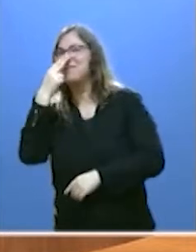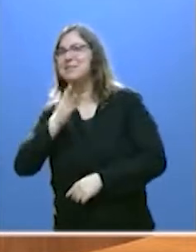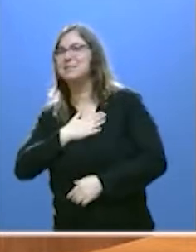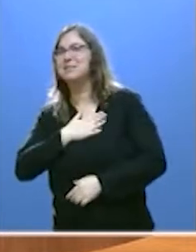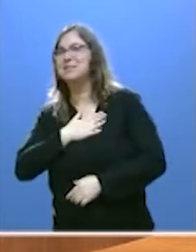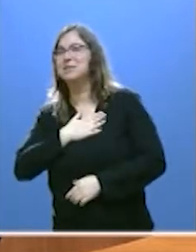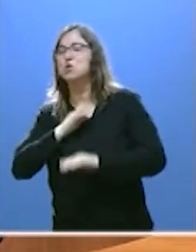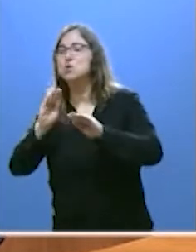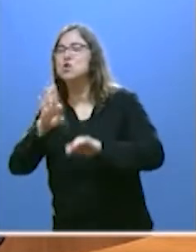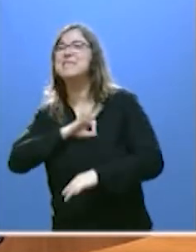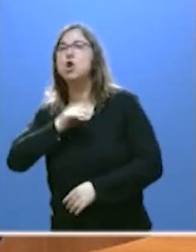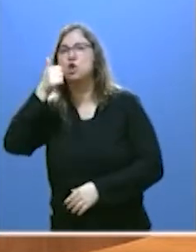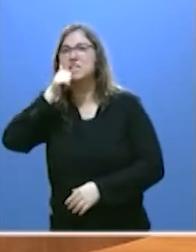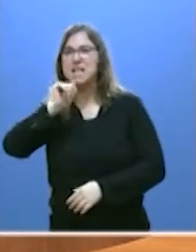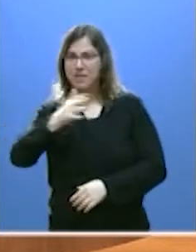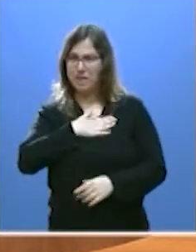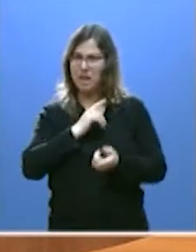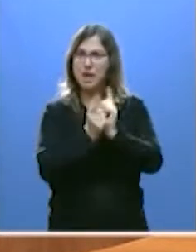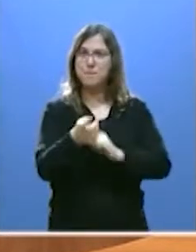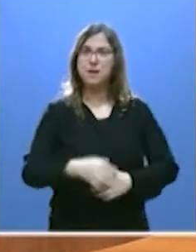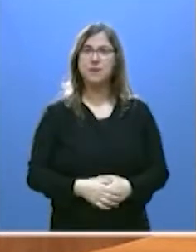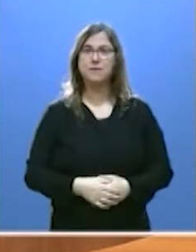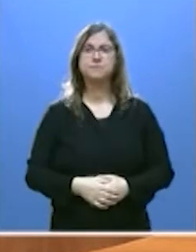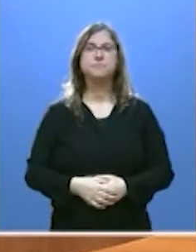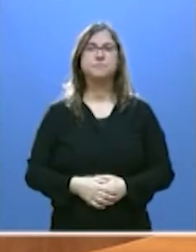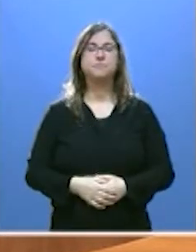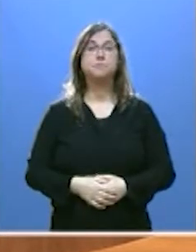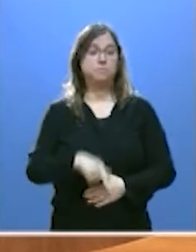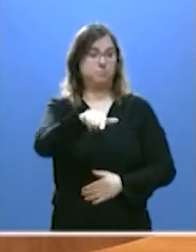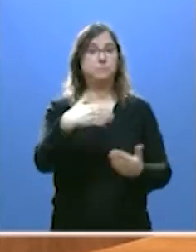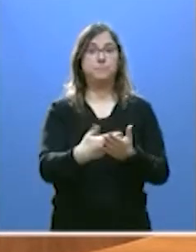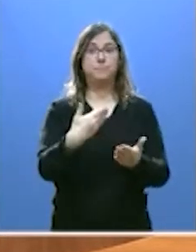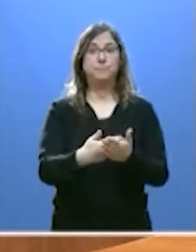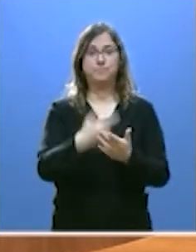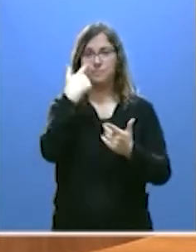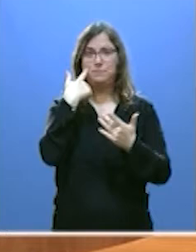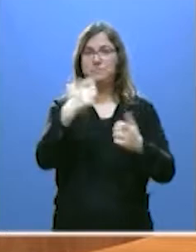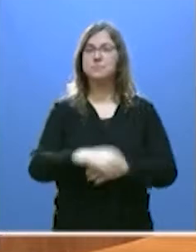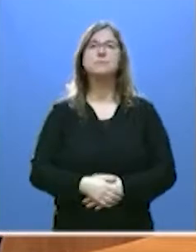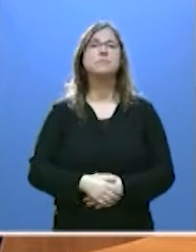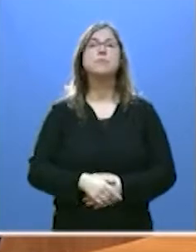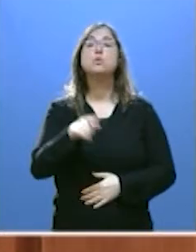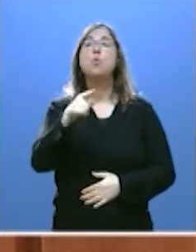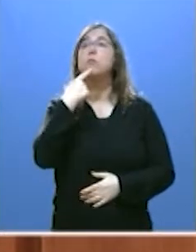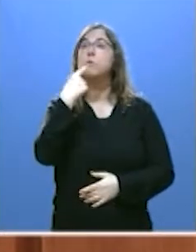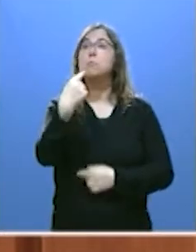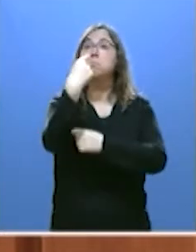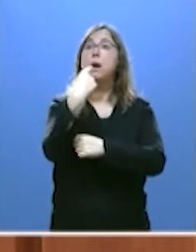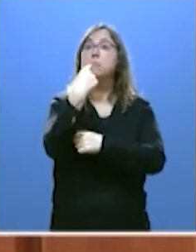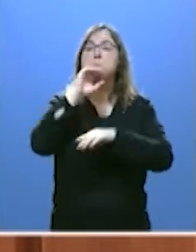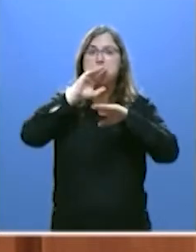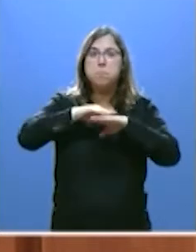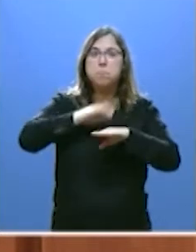los intereses del señor Sánchez. También esta moción es una prueba de ello. Usted dice amén a todas las